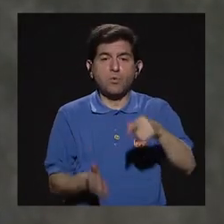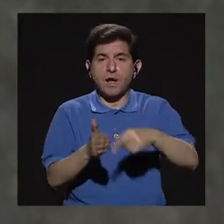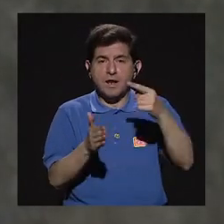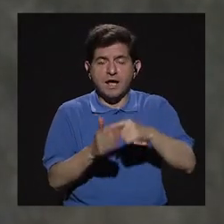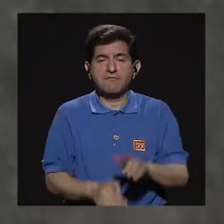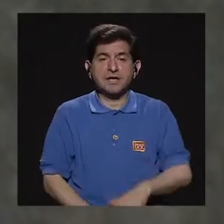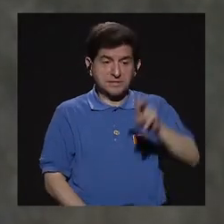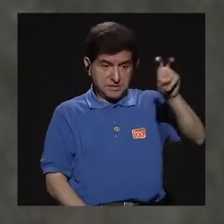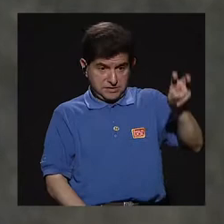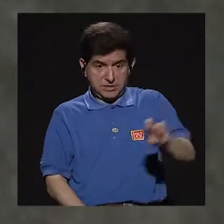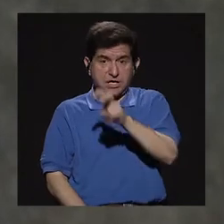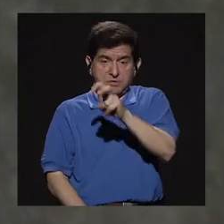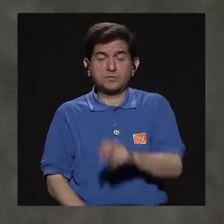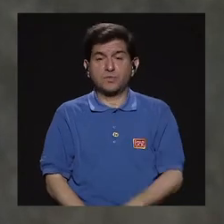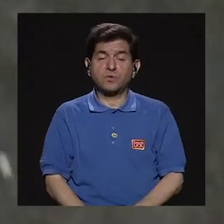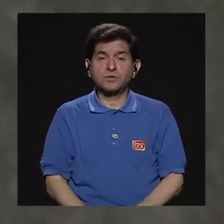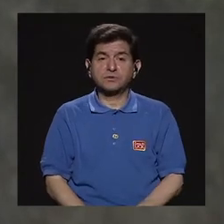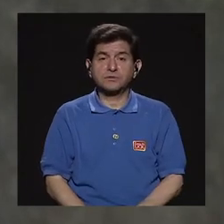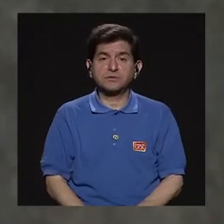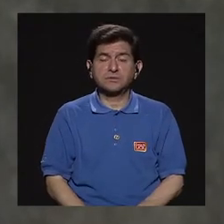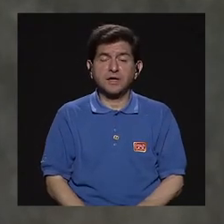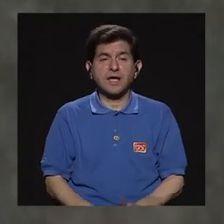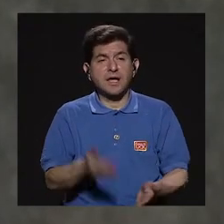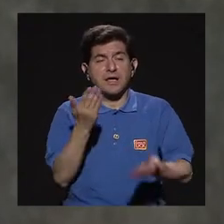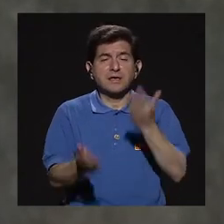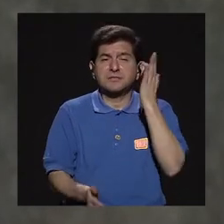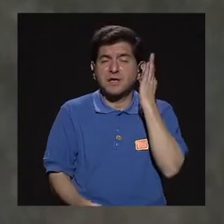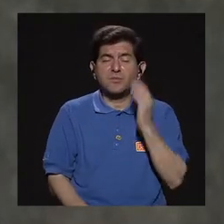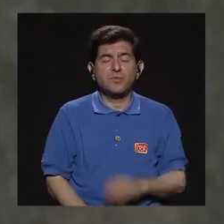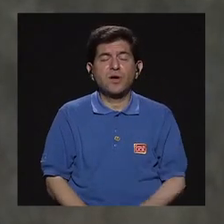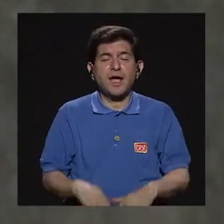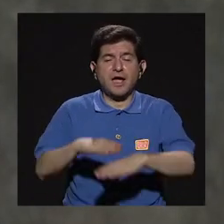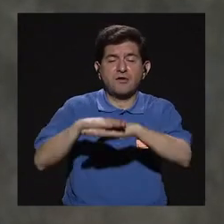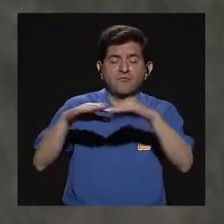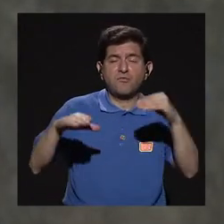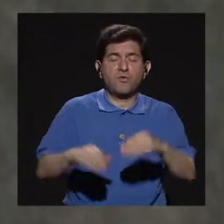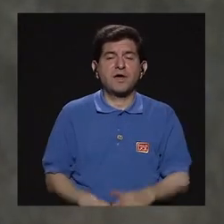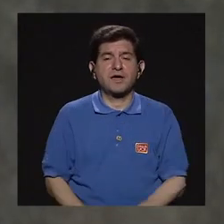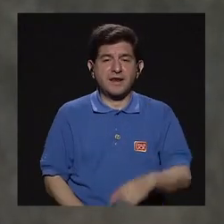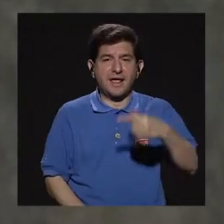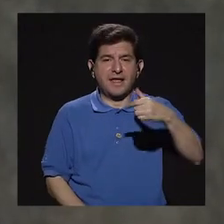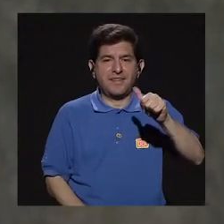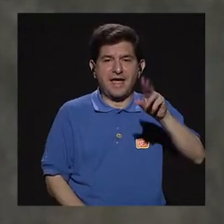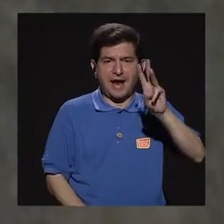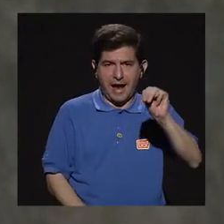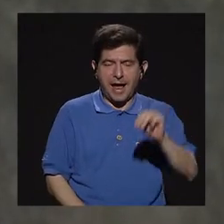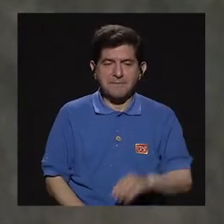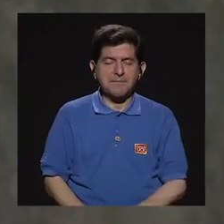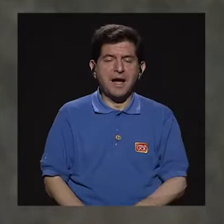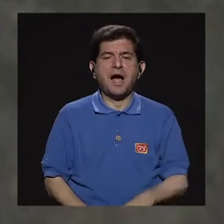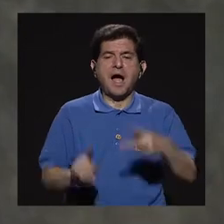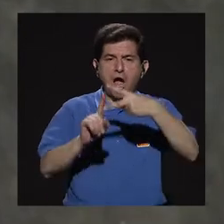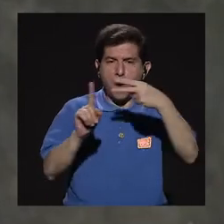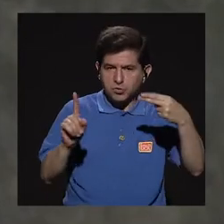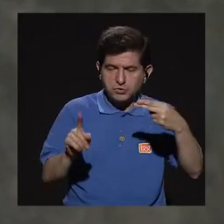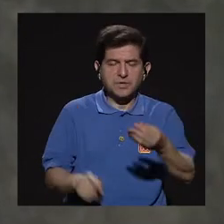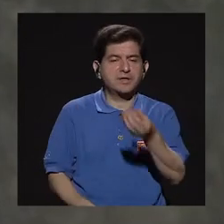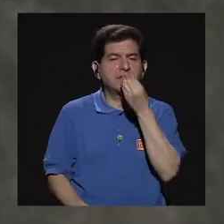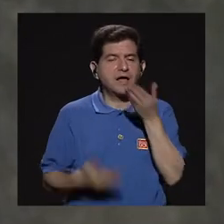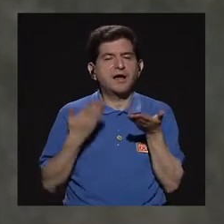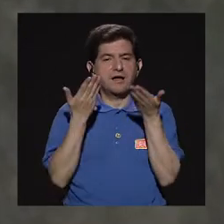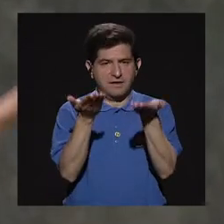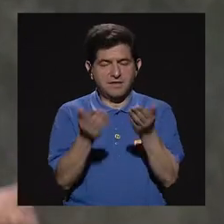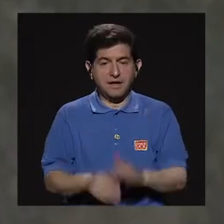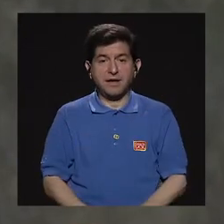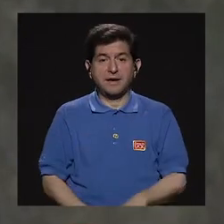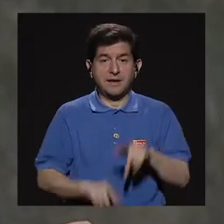veces viáticos en el sentido de pases, que si algunas señoras vienen fuera del GAM, entonces se les da, digamos, hospedaje, alimentación,